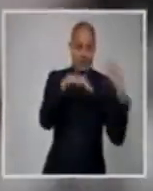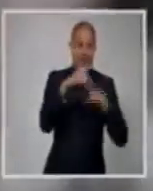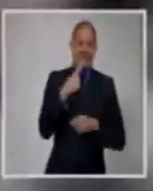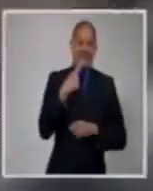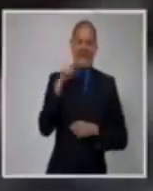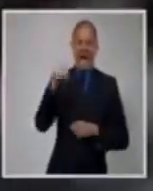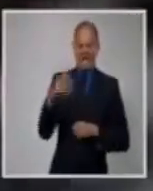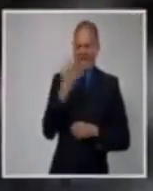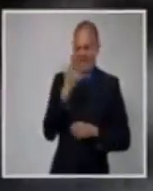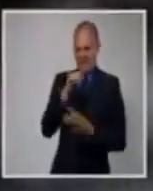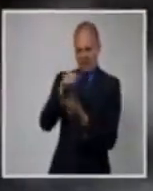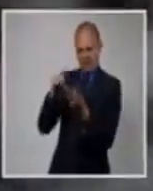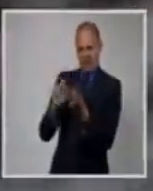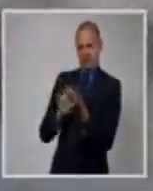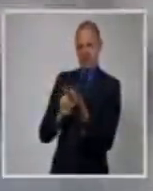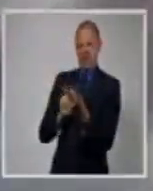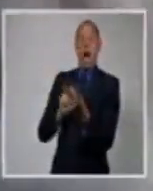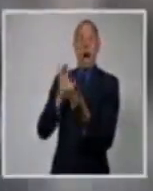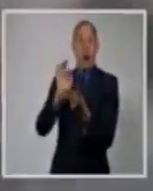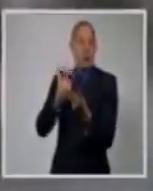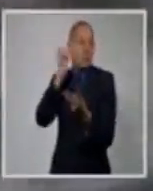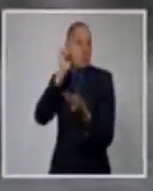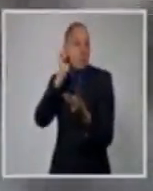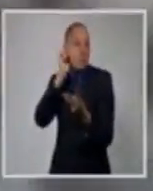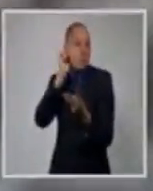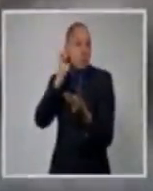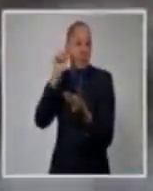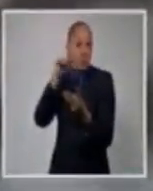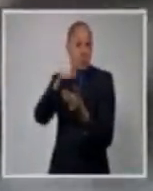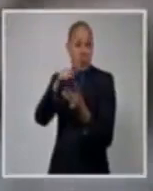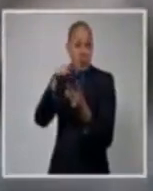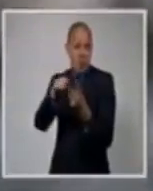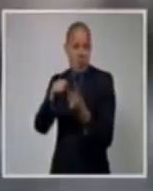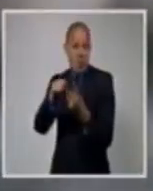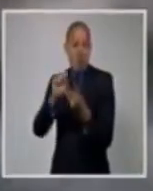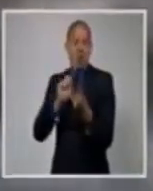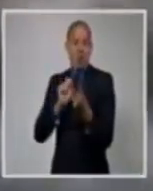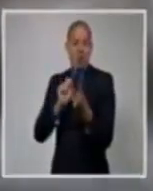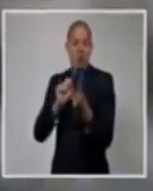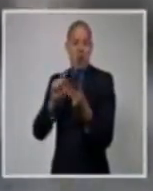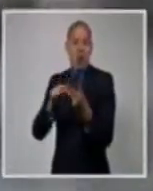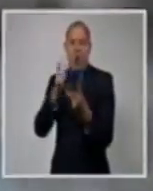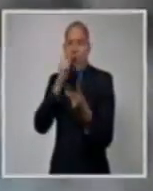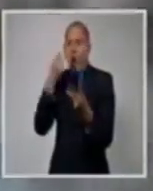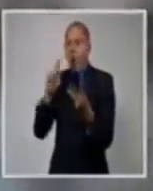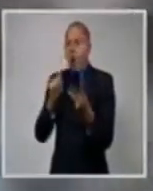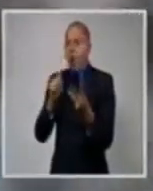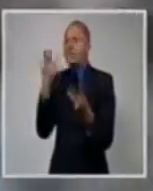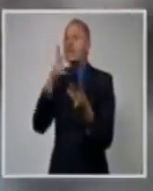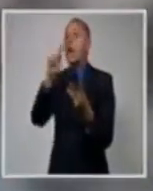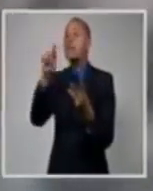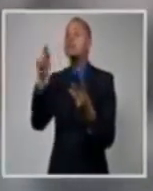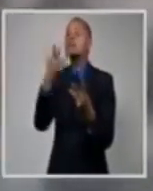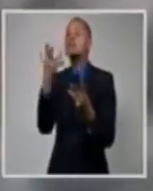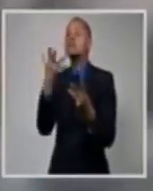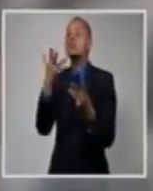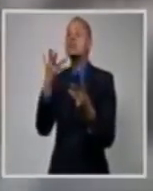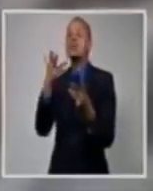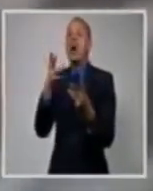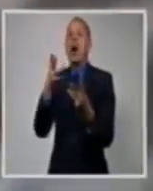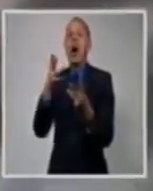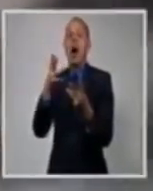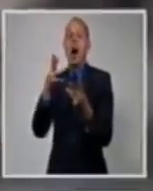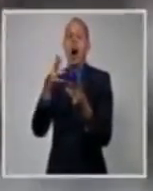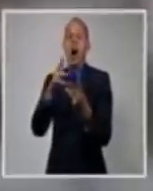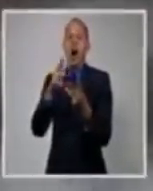y otra persona que puede ser... Carolina, o Julio. Sí, es que estábamos haciendo algunas otras cosas por aquí. A ver, Solvés,